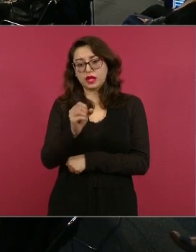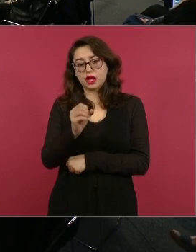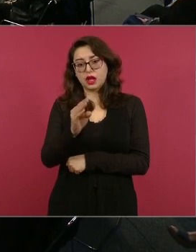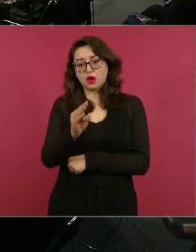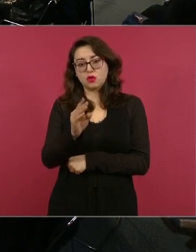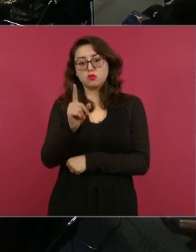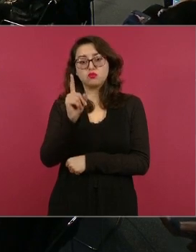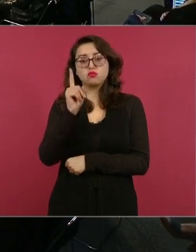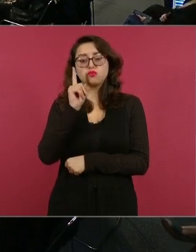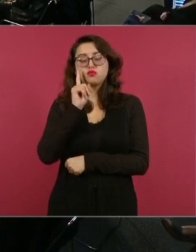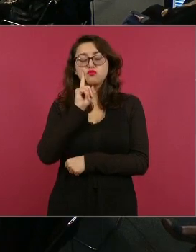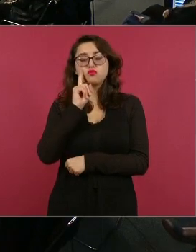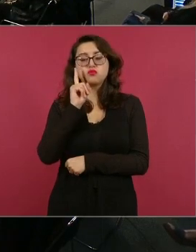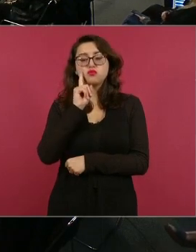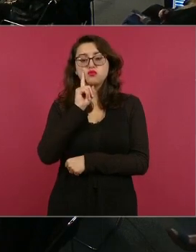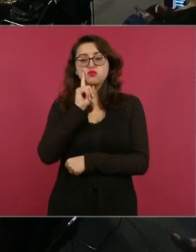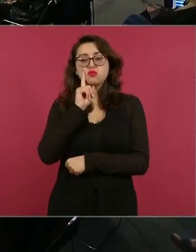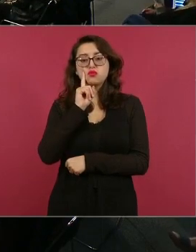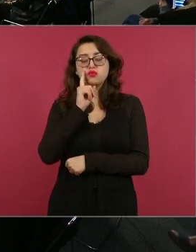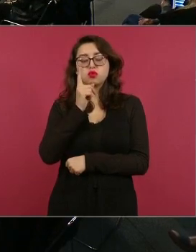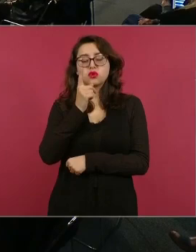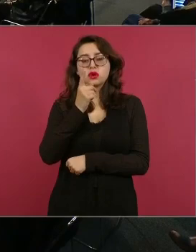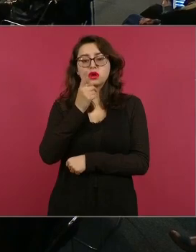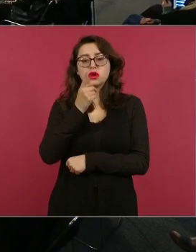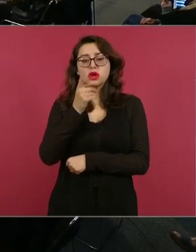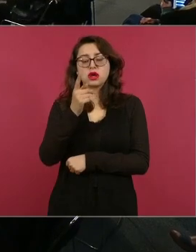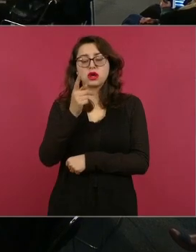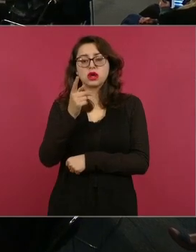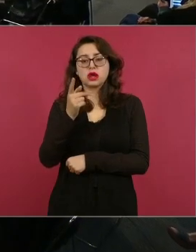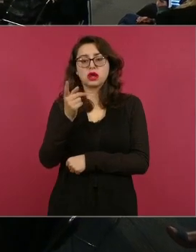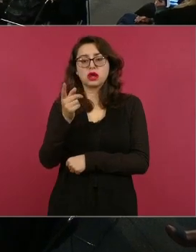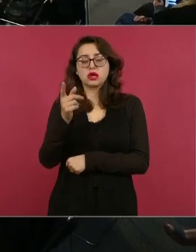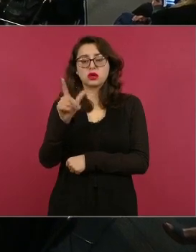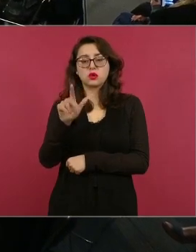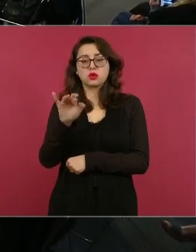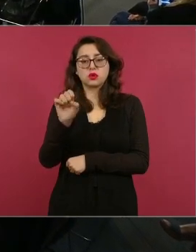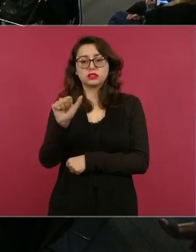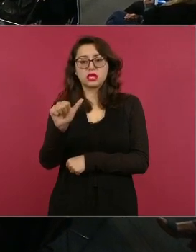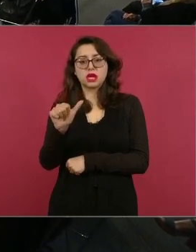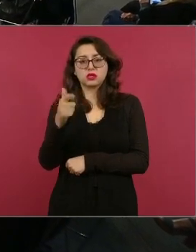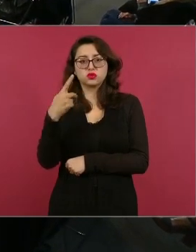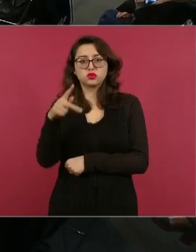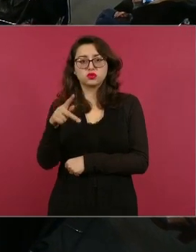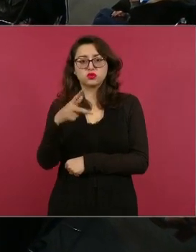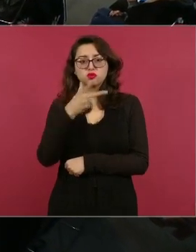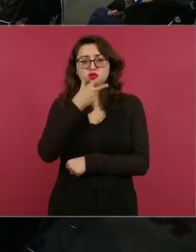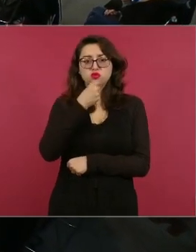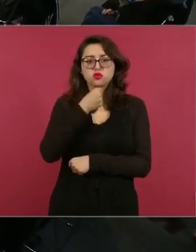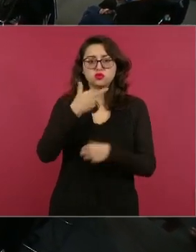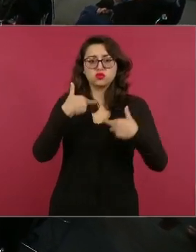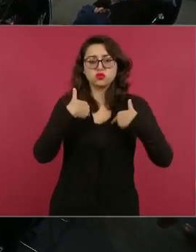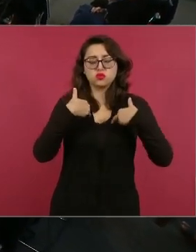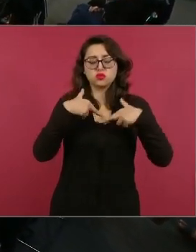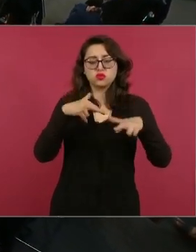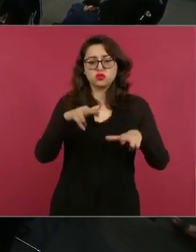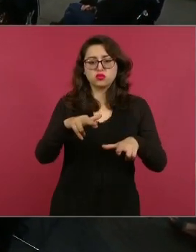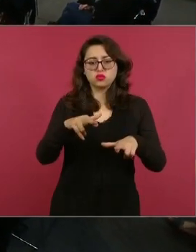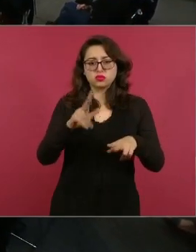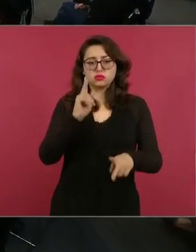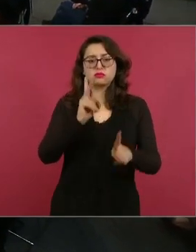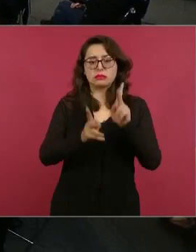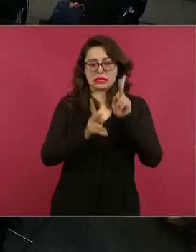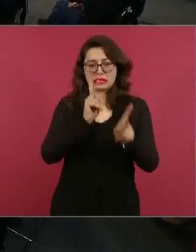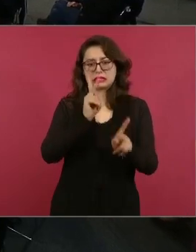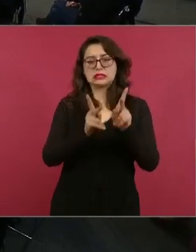María Alcalde Lojal Carlos Enríquez ya platicó con el suscrito el pasado 7 de septiembre pero no hemos tenido ninguna respuesta